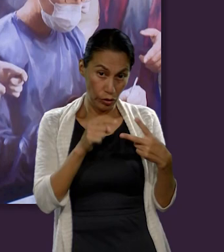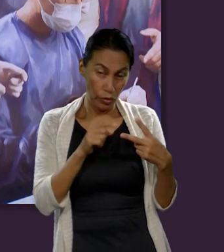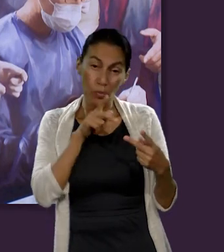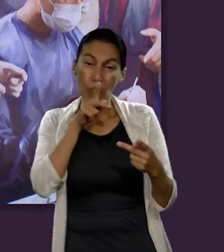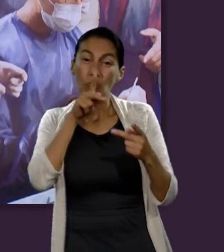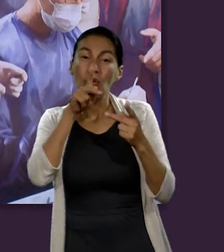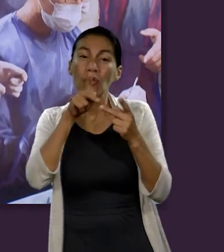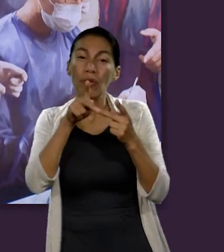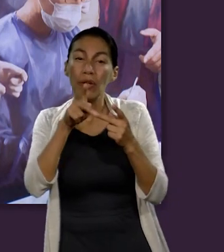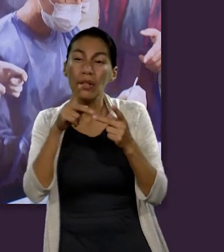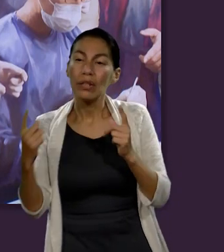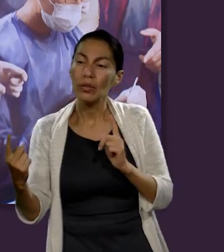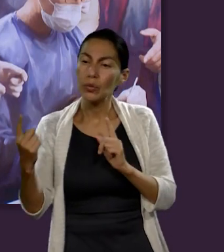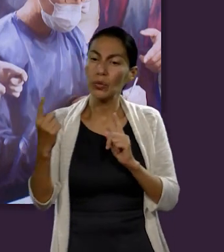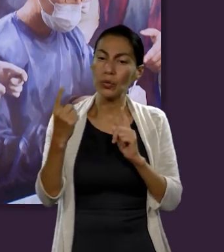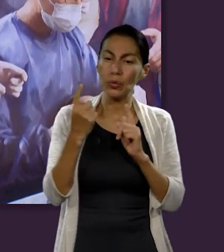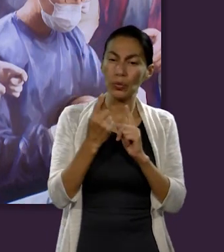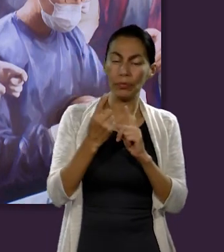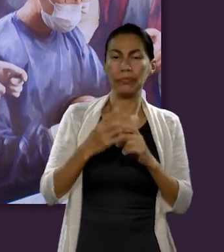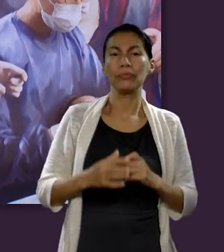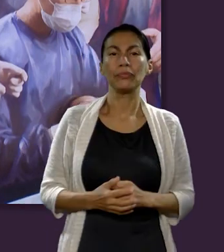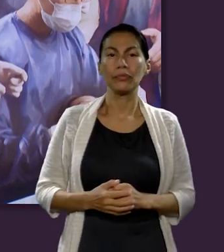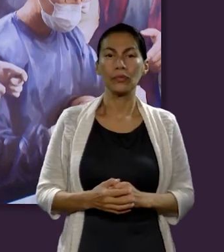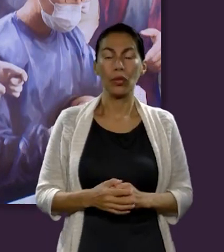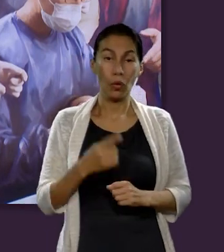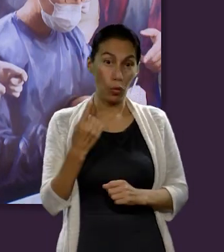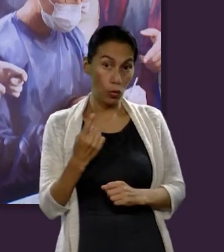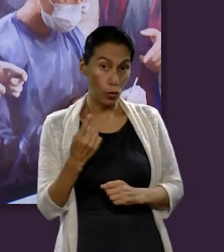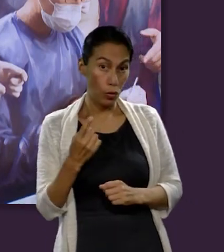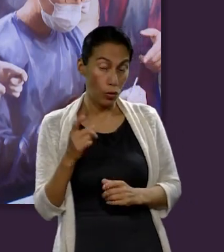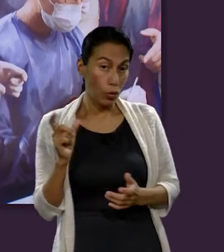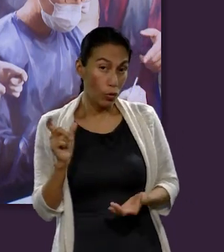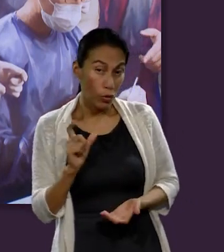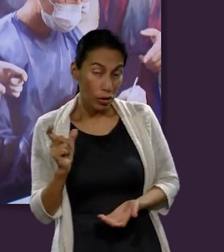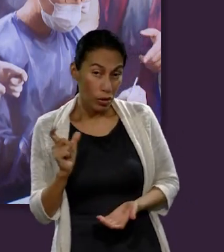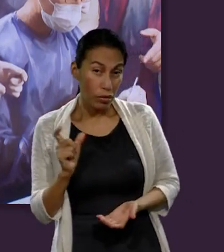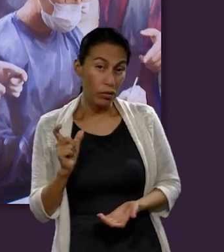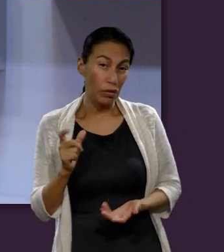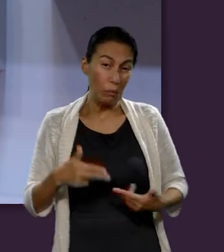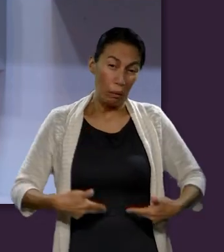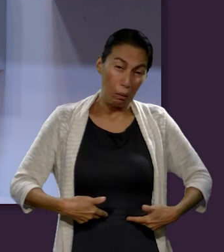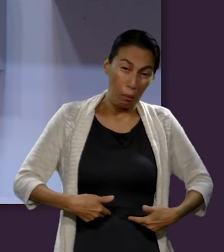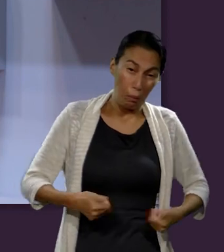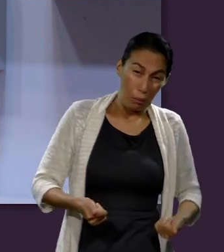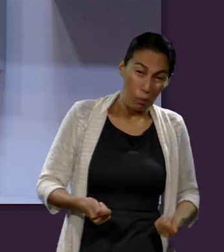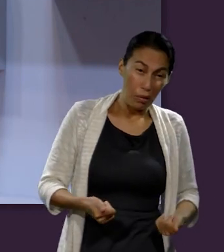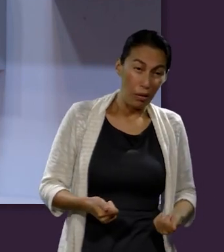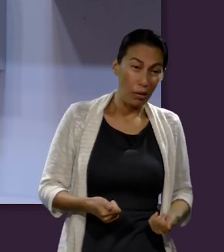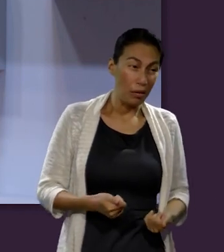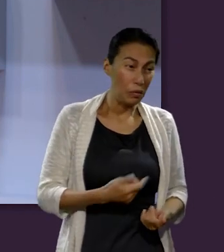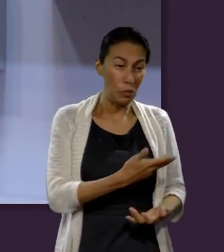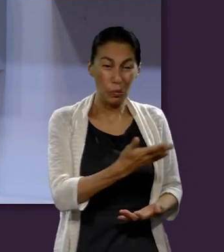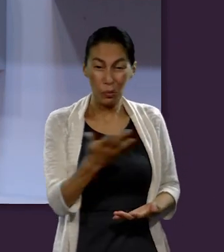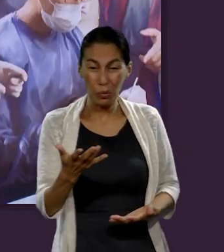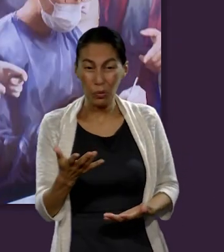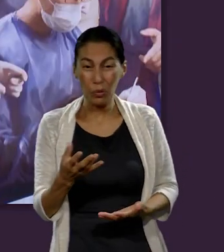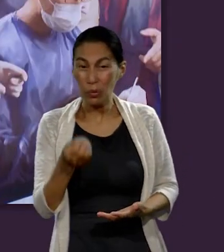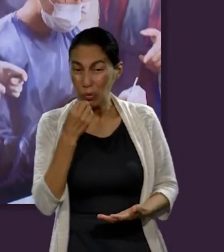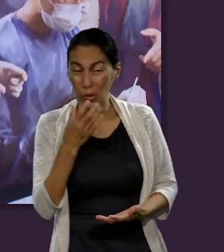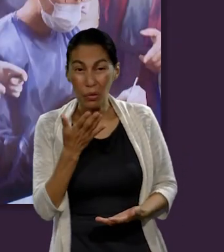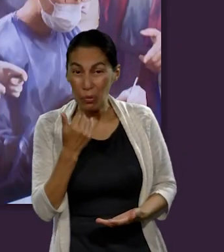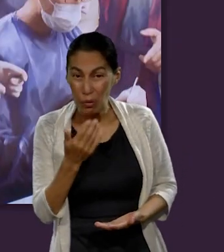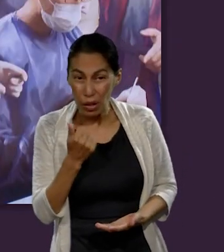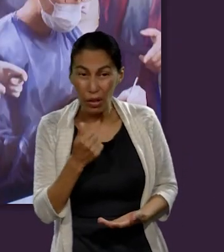profetas de Dios en momentos clave de la historia. Uno en tiempo de hambruna y